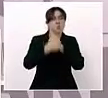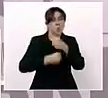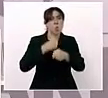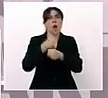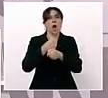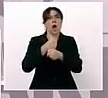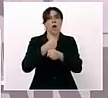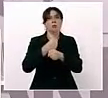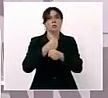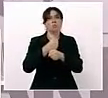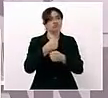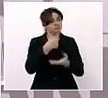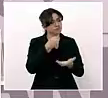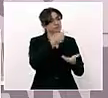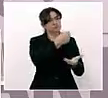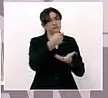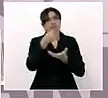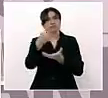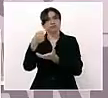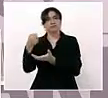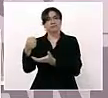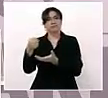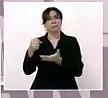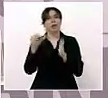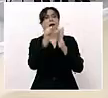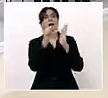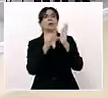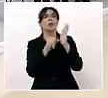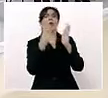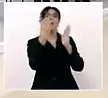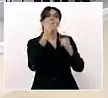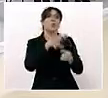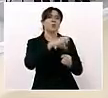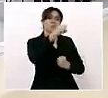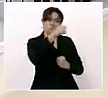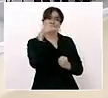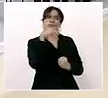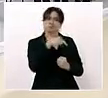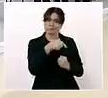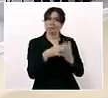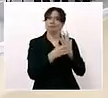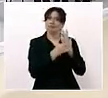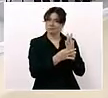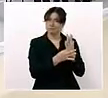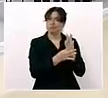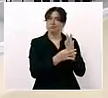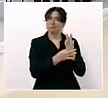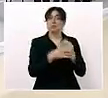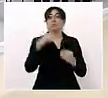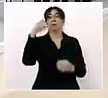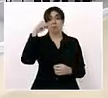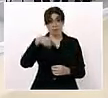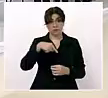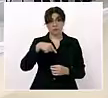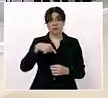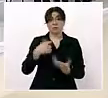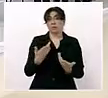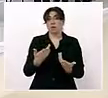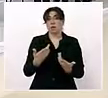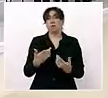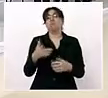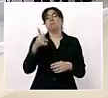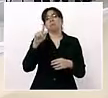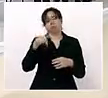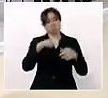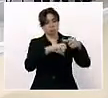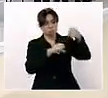está establecido en el artículo cuarto de la Constitución y también en un transitorio de la Constitución, en